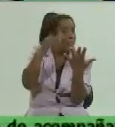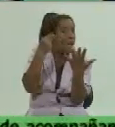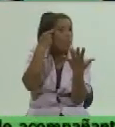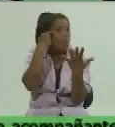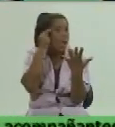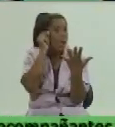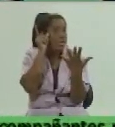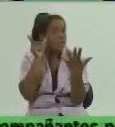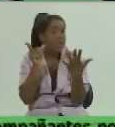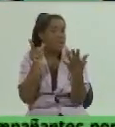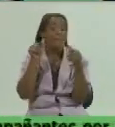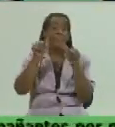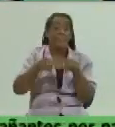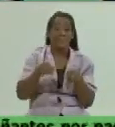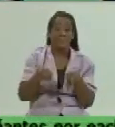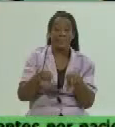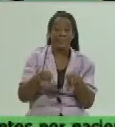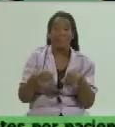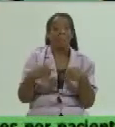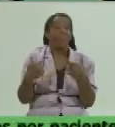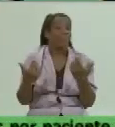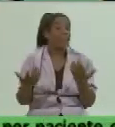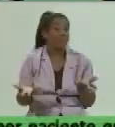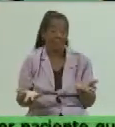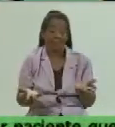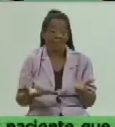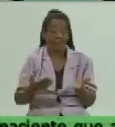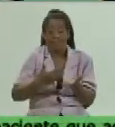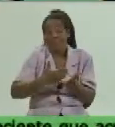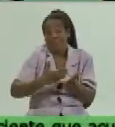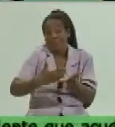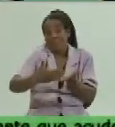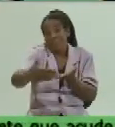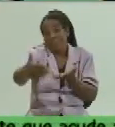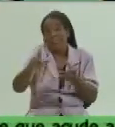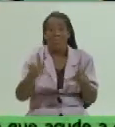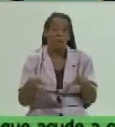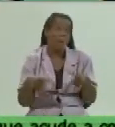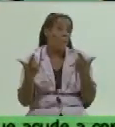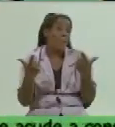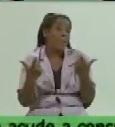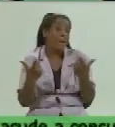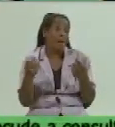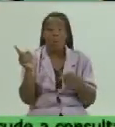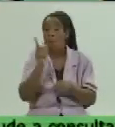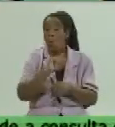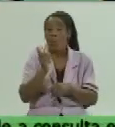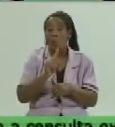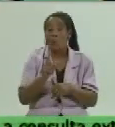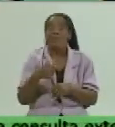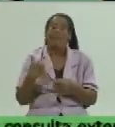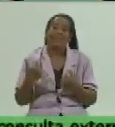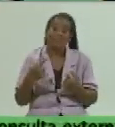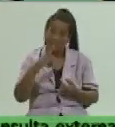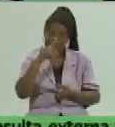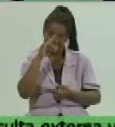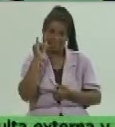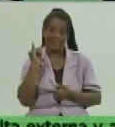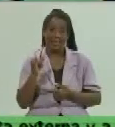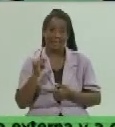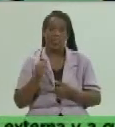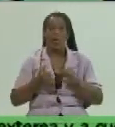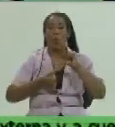Y como es pronóstico, también se cumplirán o no, si se mantienen, o sea, responden a una